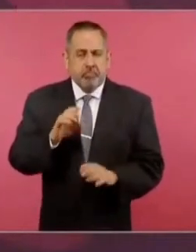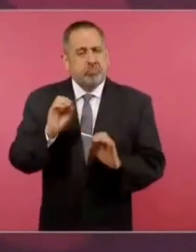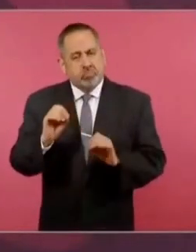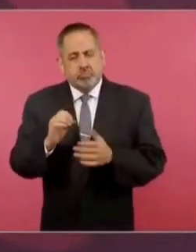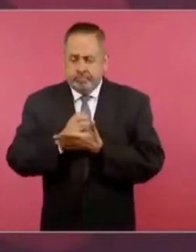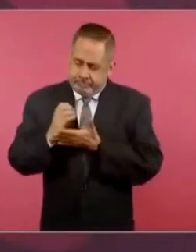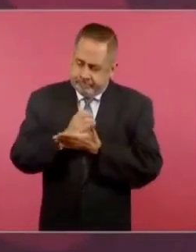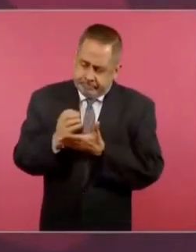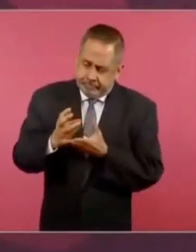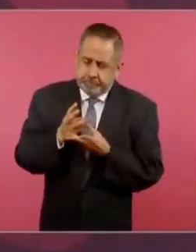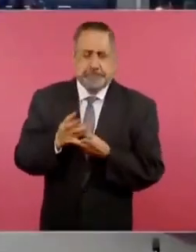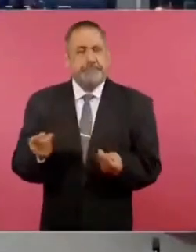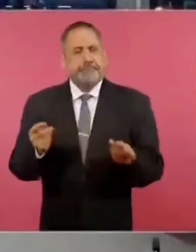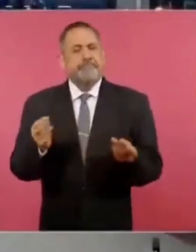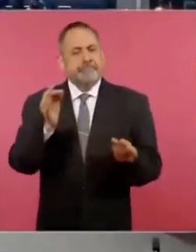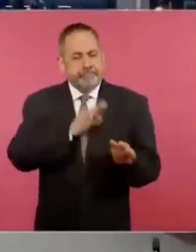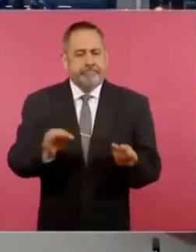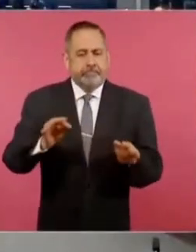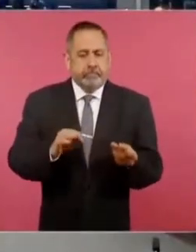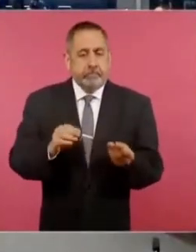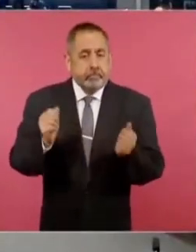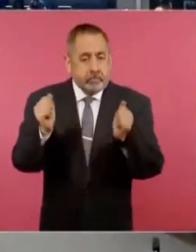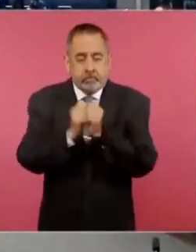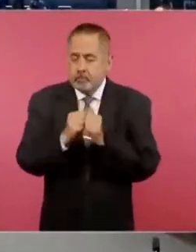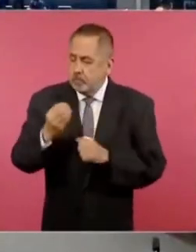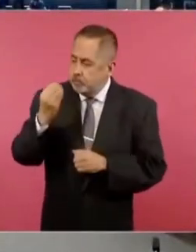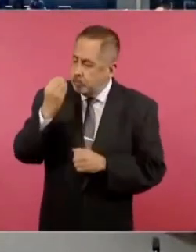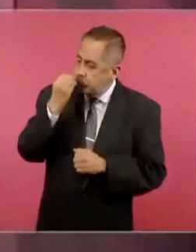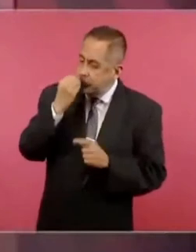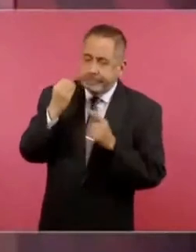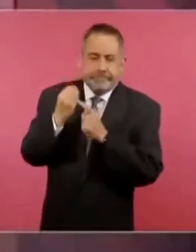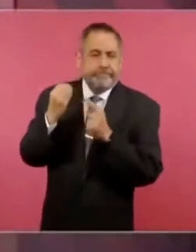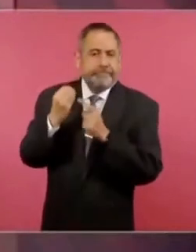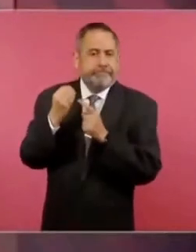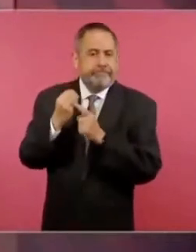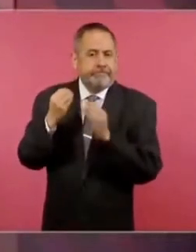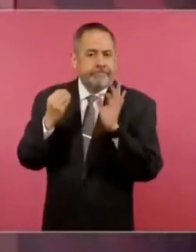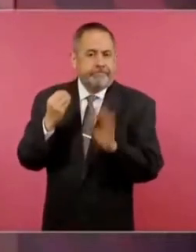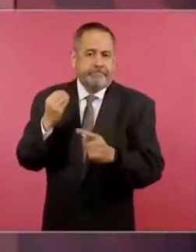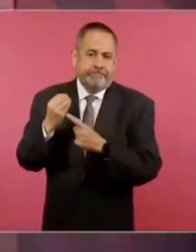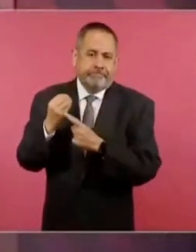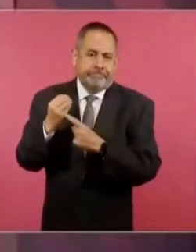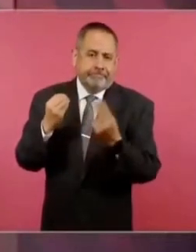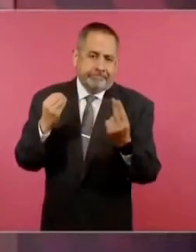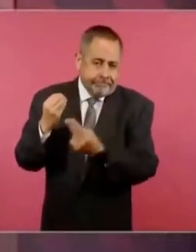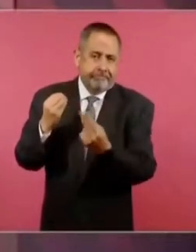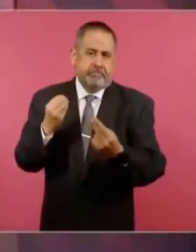si hay una muy buena alimentación,